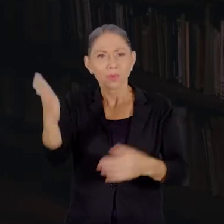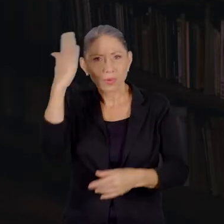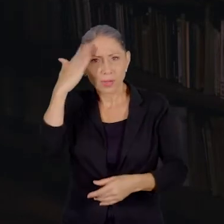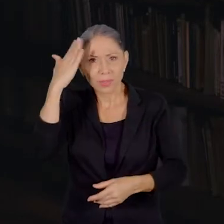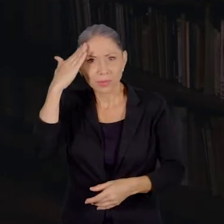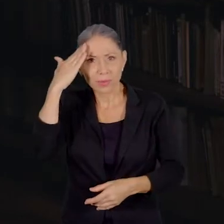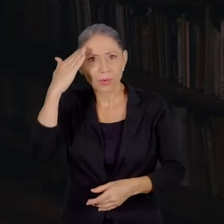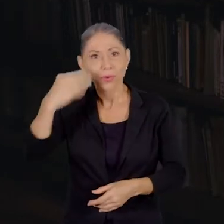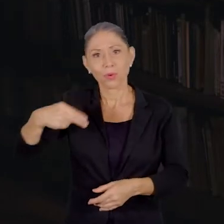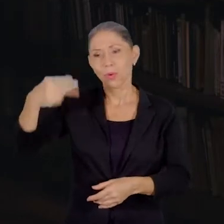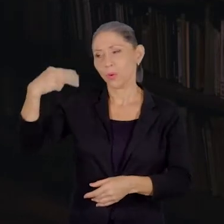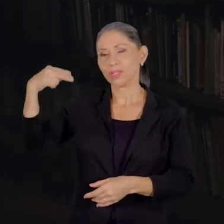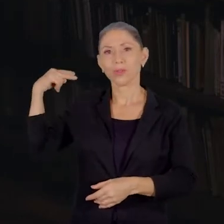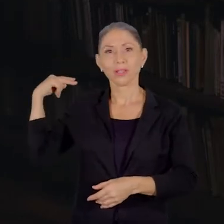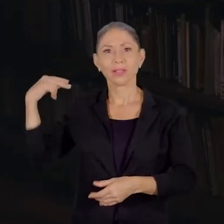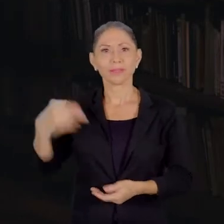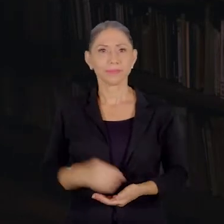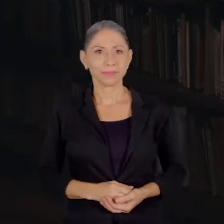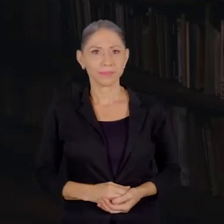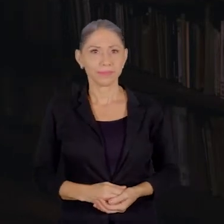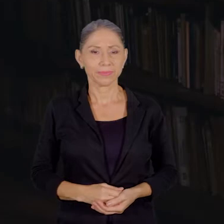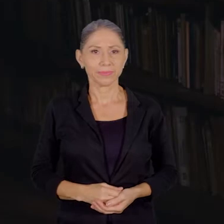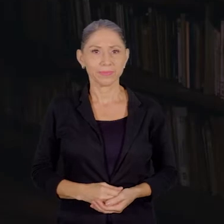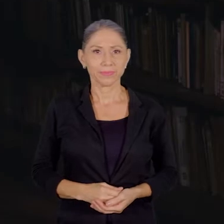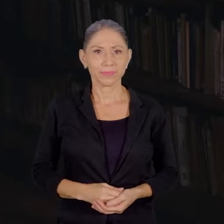es Un Encuentro con la Historia.